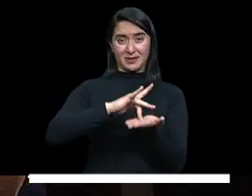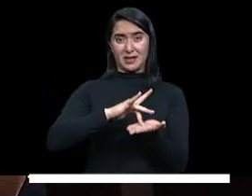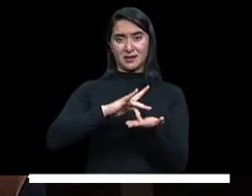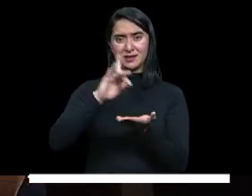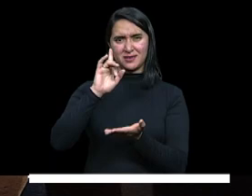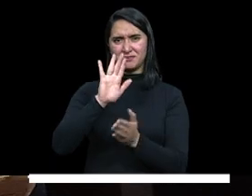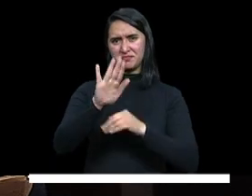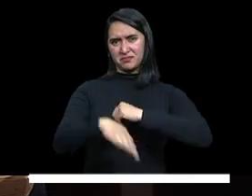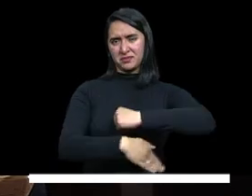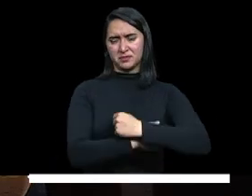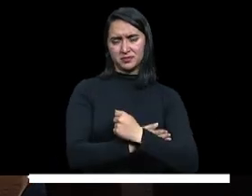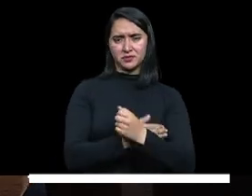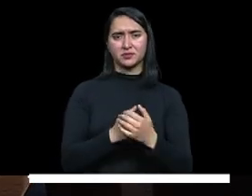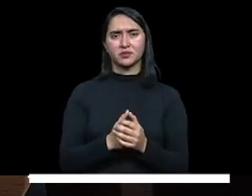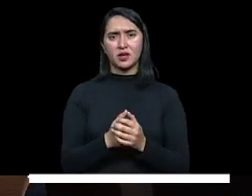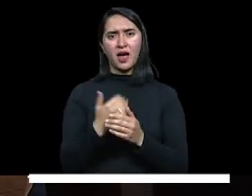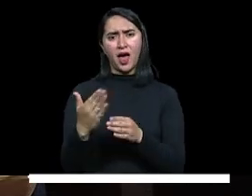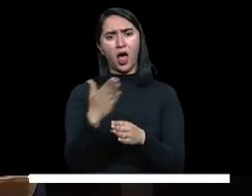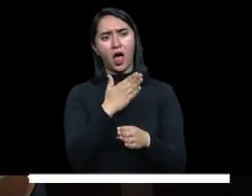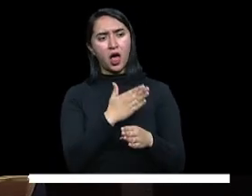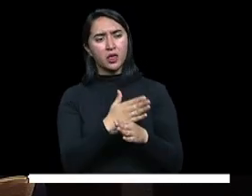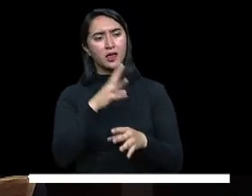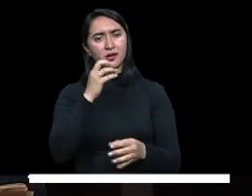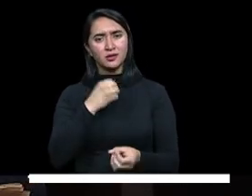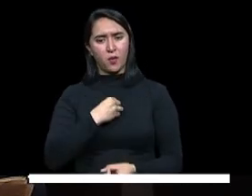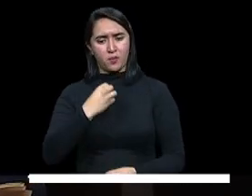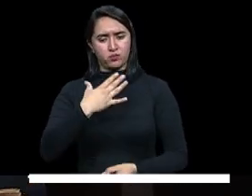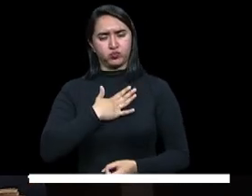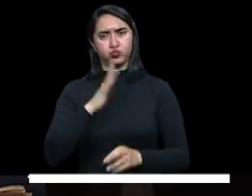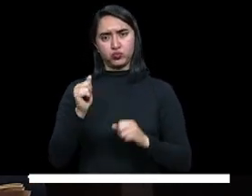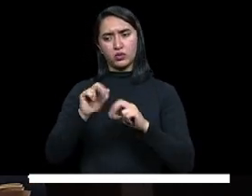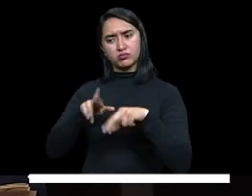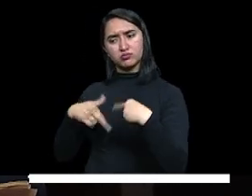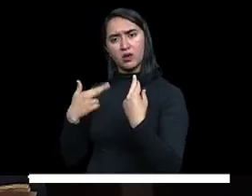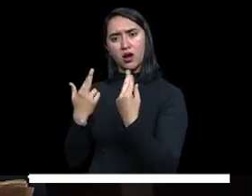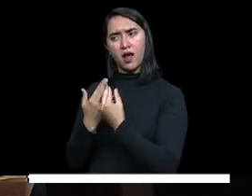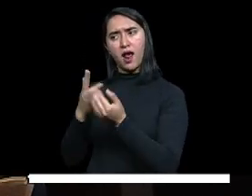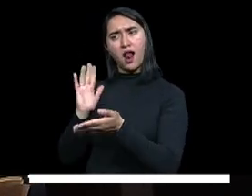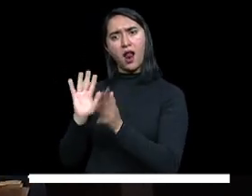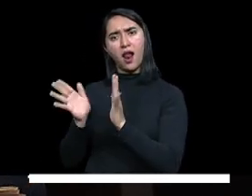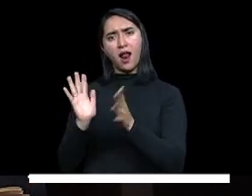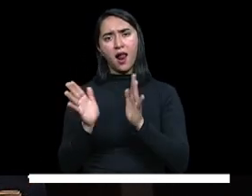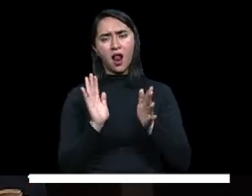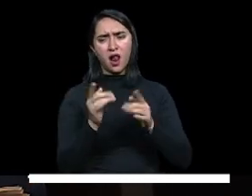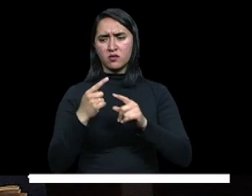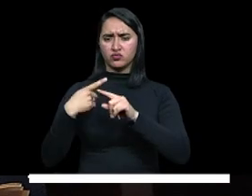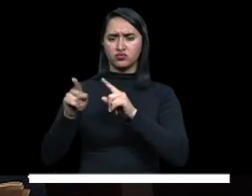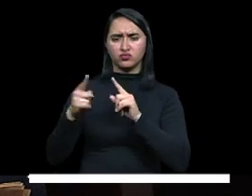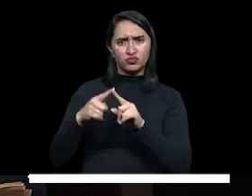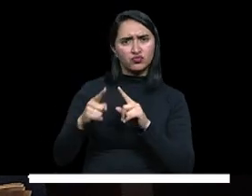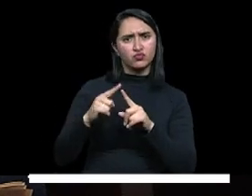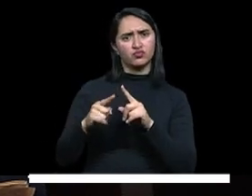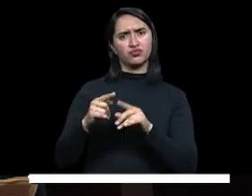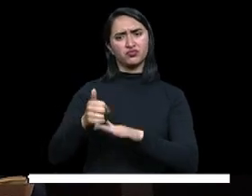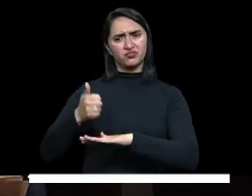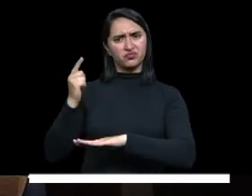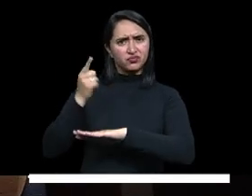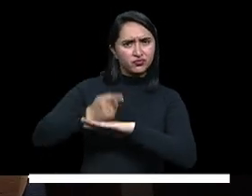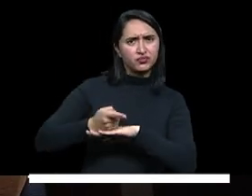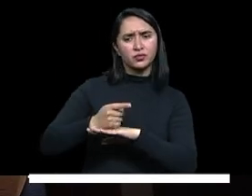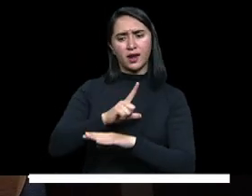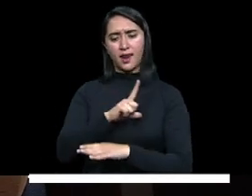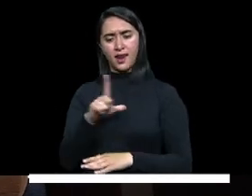Recordemos, además, que tuvo la oportunidad de reunirse y hablar con varias autoridades y líderes en educación